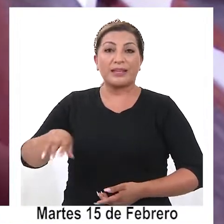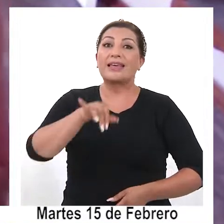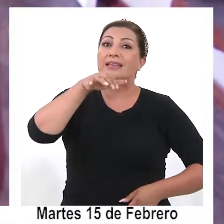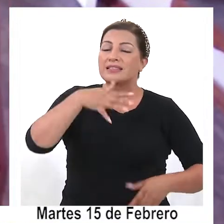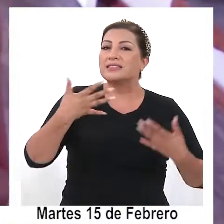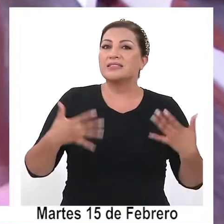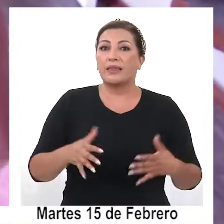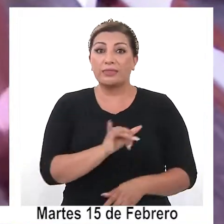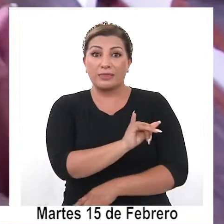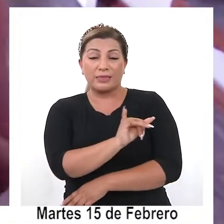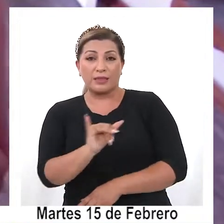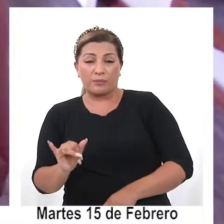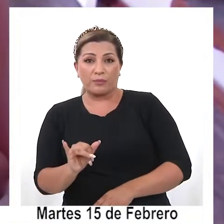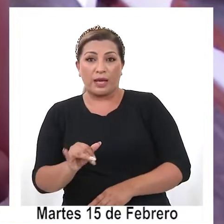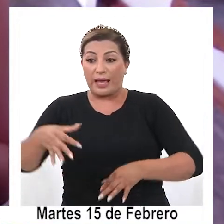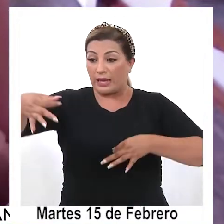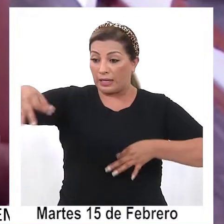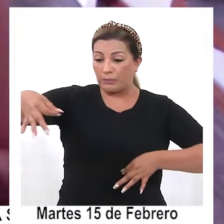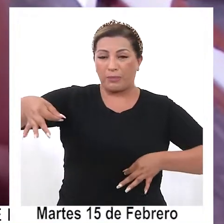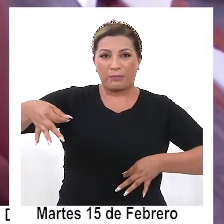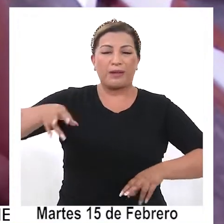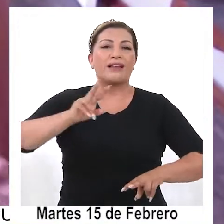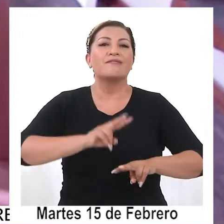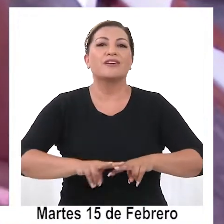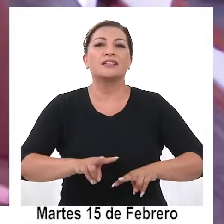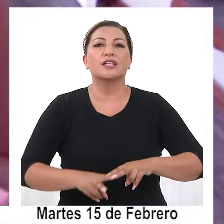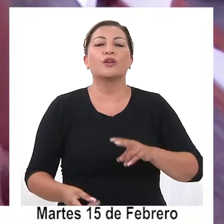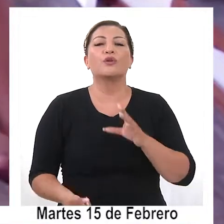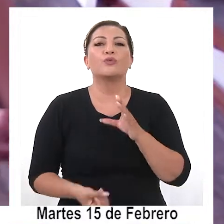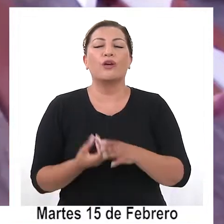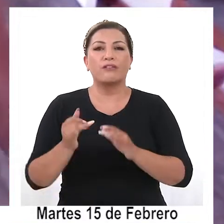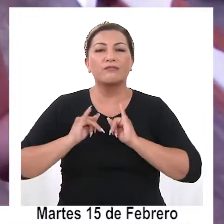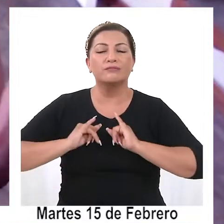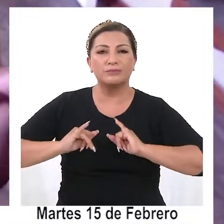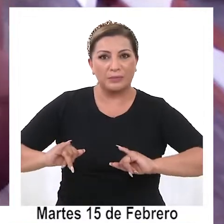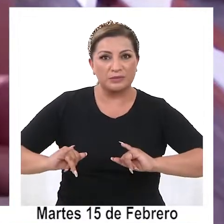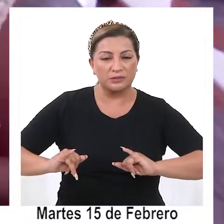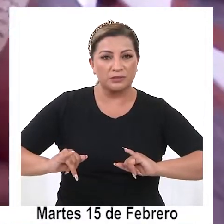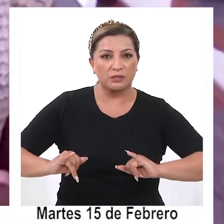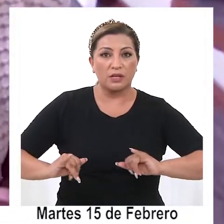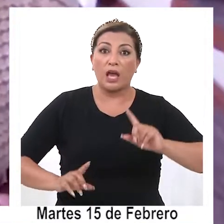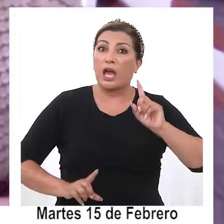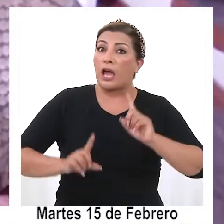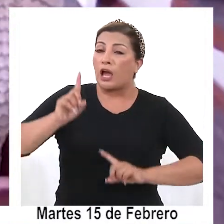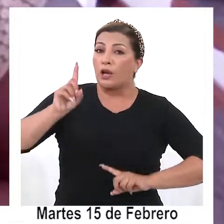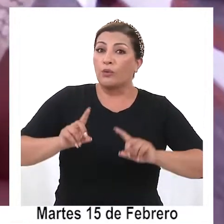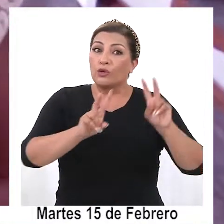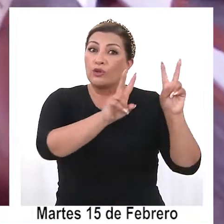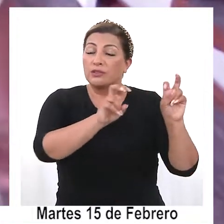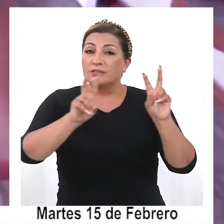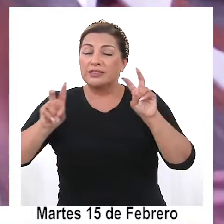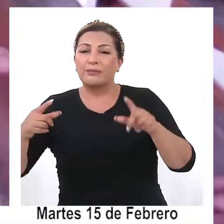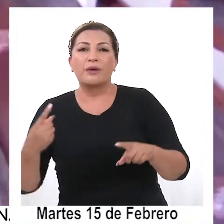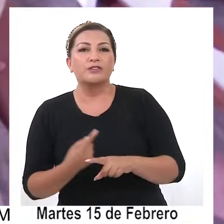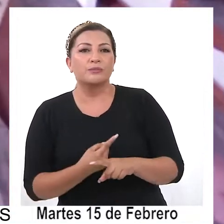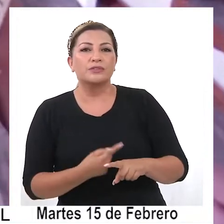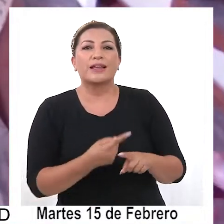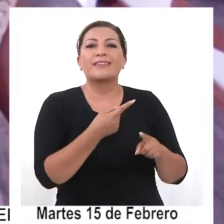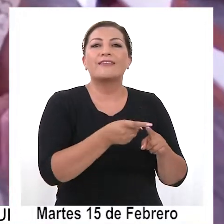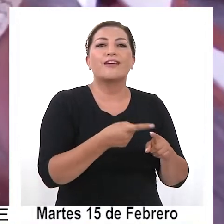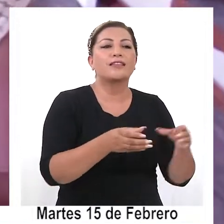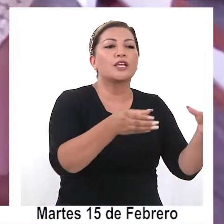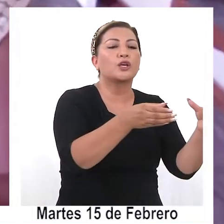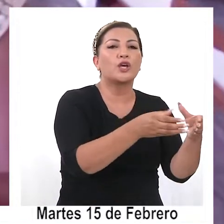quienes a su vez van a tomar este documento y van a crear otros informes que dependiendo de la materia que vayan a tratar, la van a mandar a las distintas